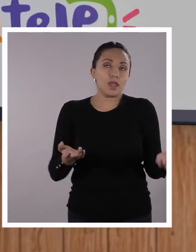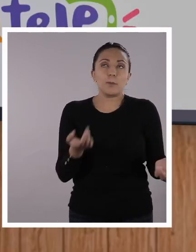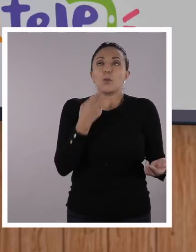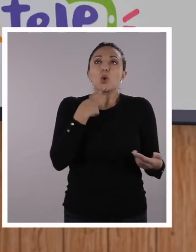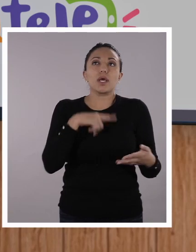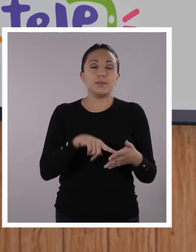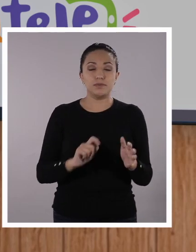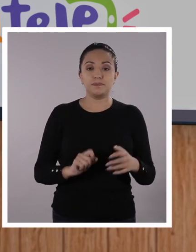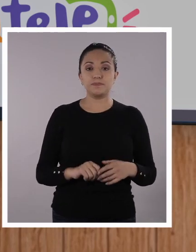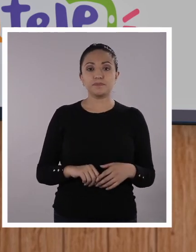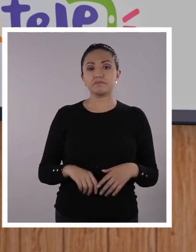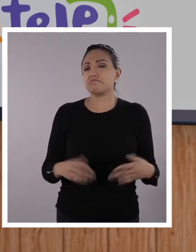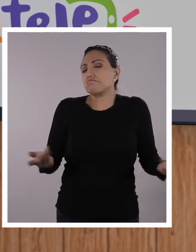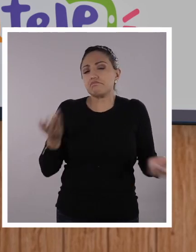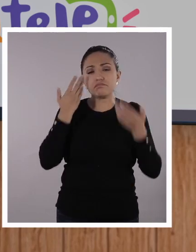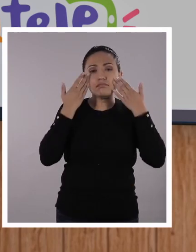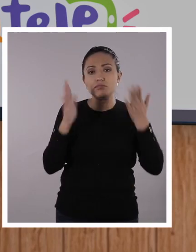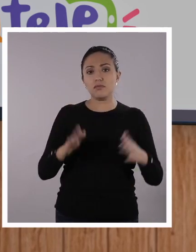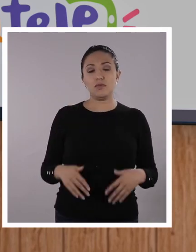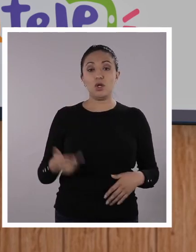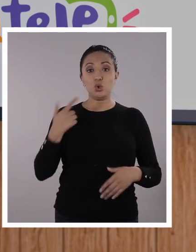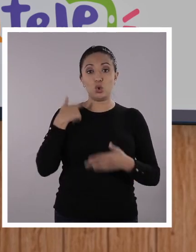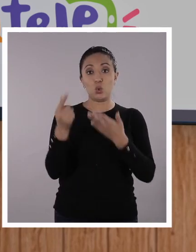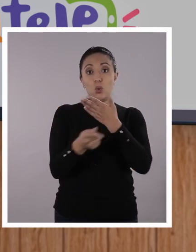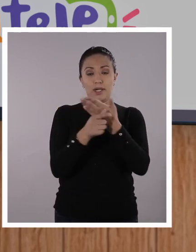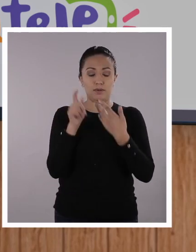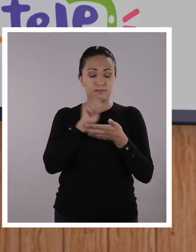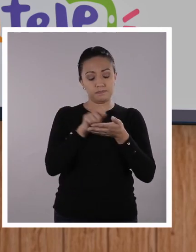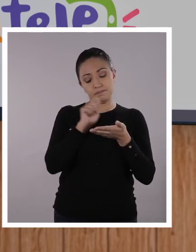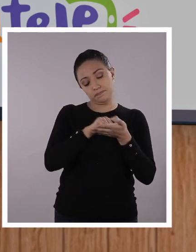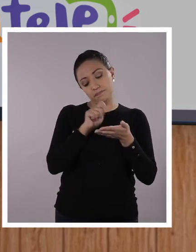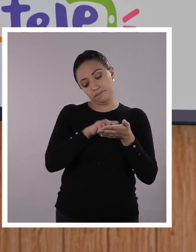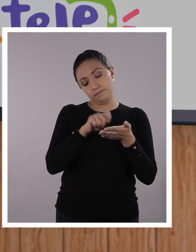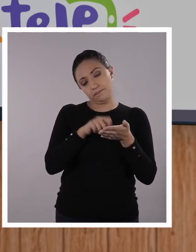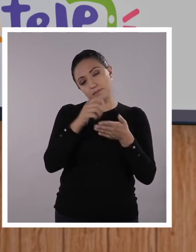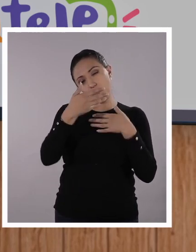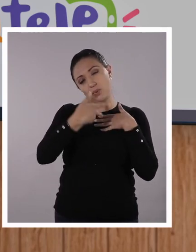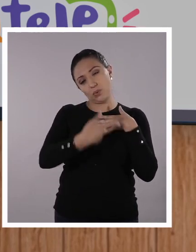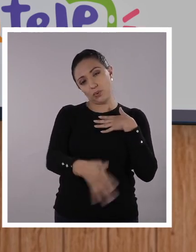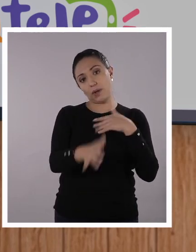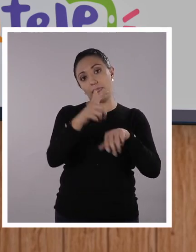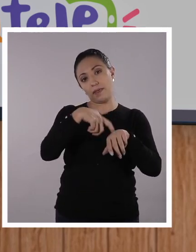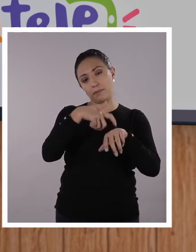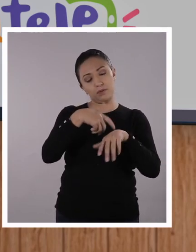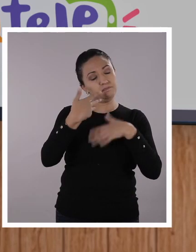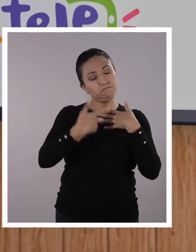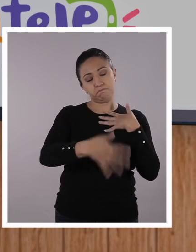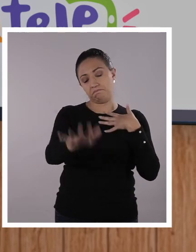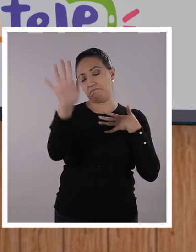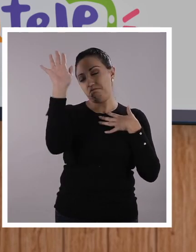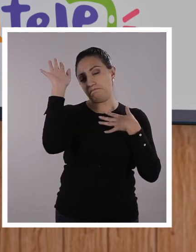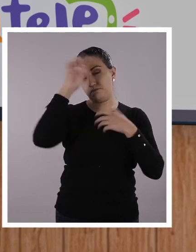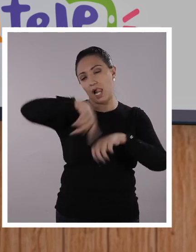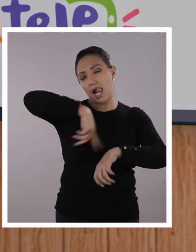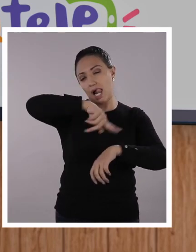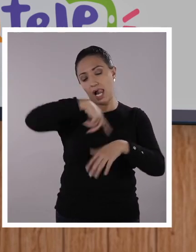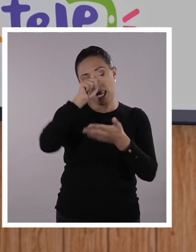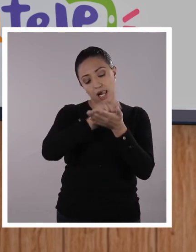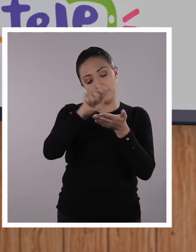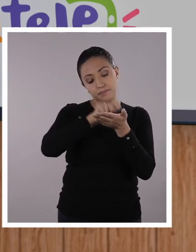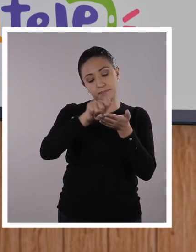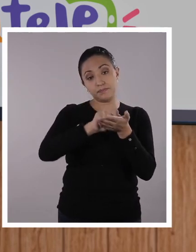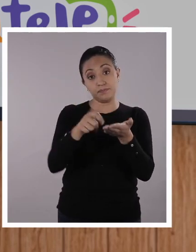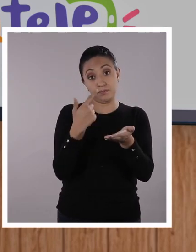que ustedes, no sé, escriben un libro o escriben un reporte científico o un